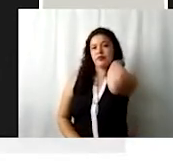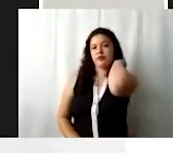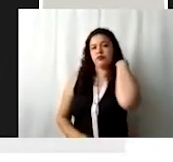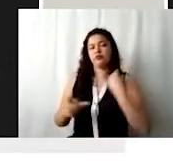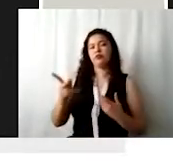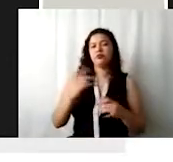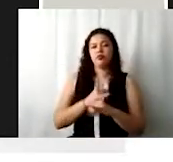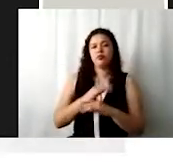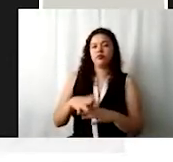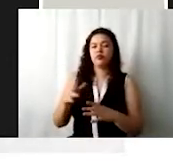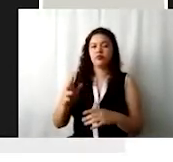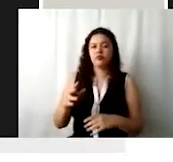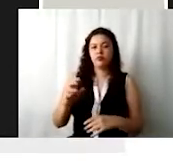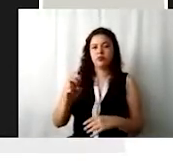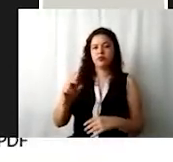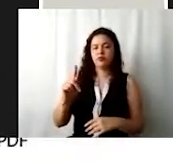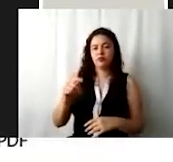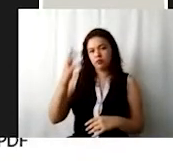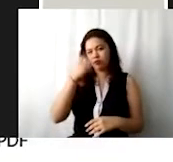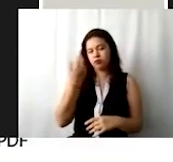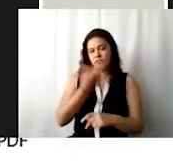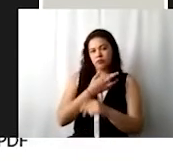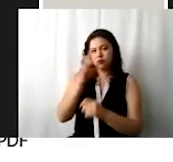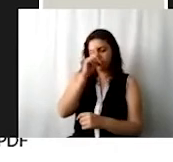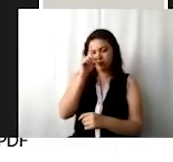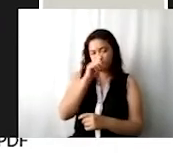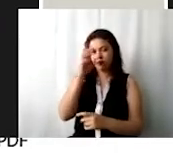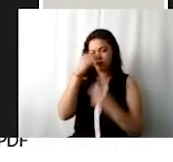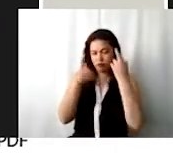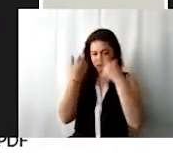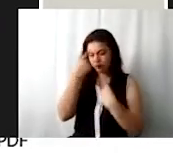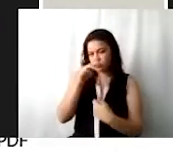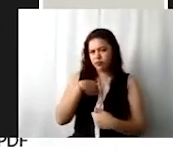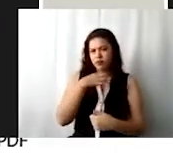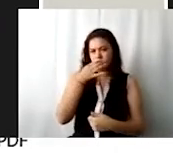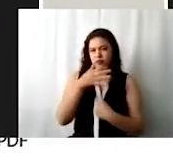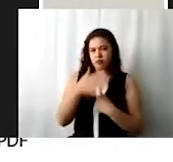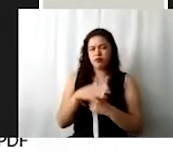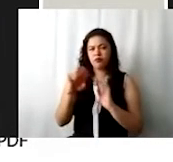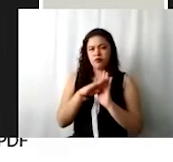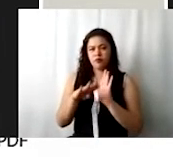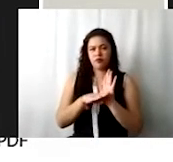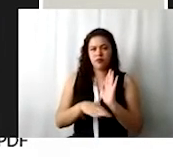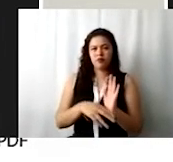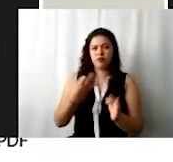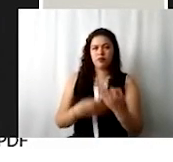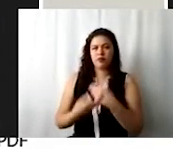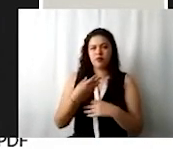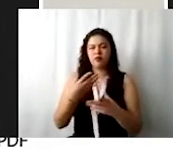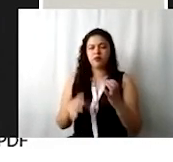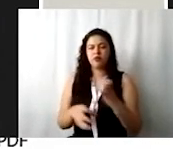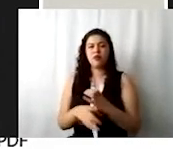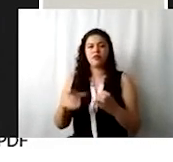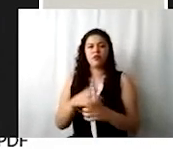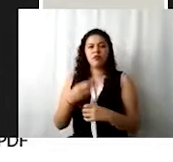escritorio virtual, revisen el instructivo, el cual nos va a indicar paso a paso todos los aspectos que de